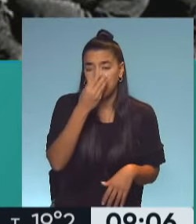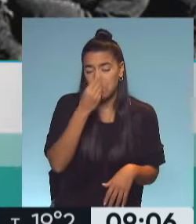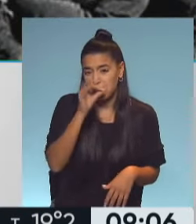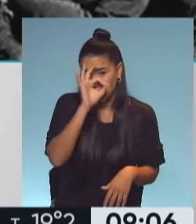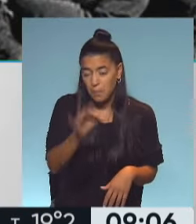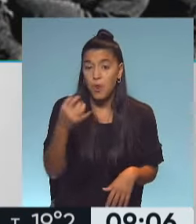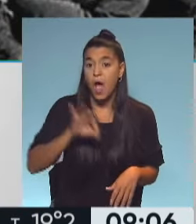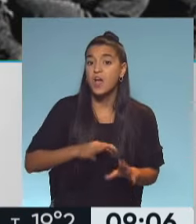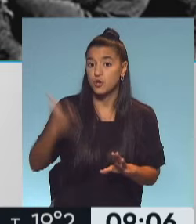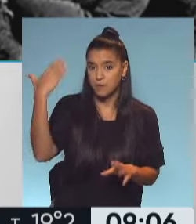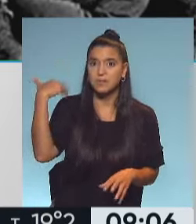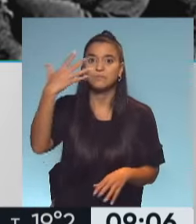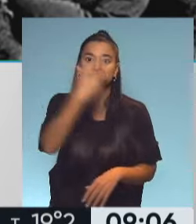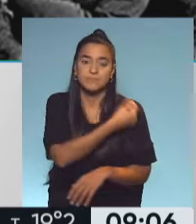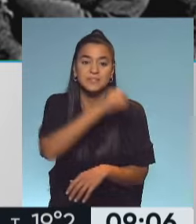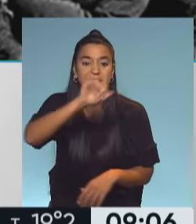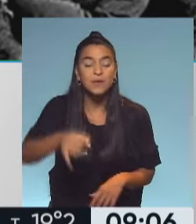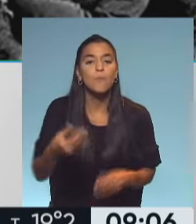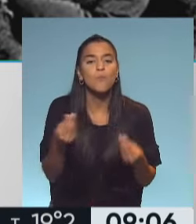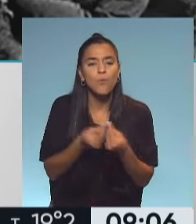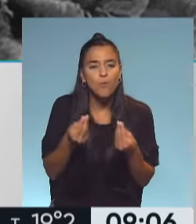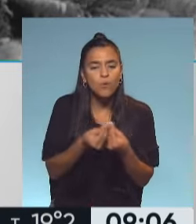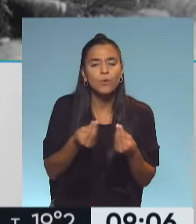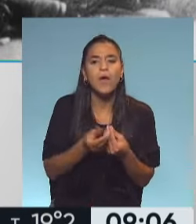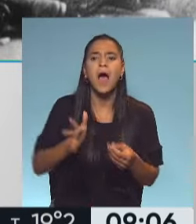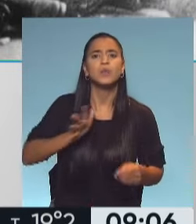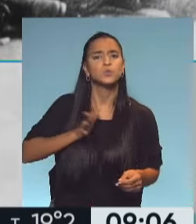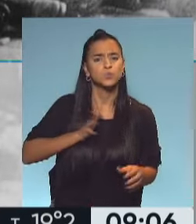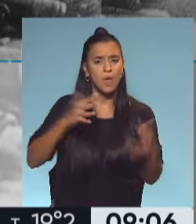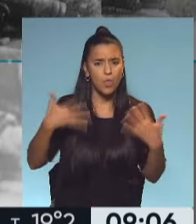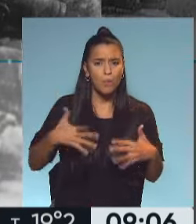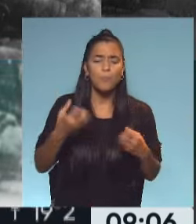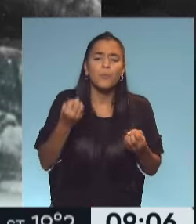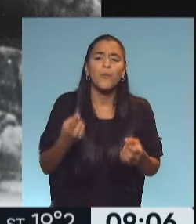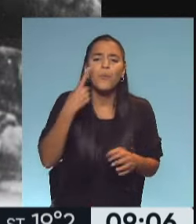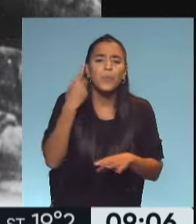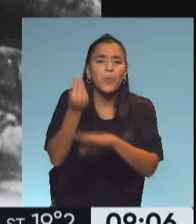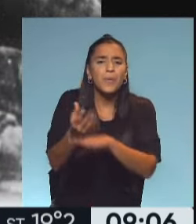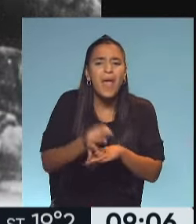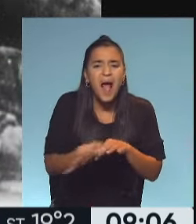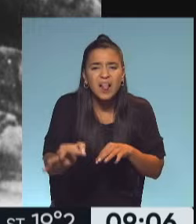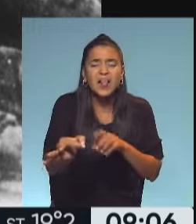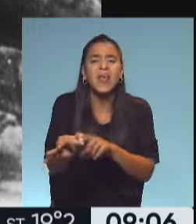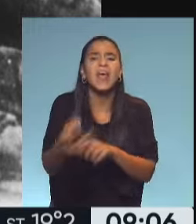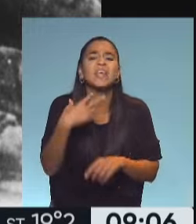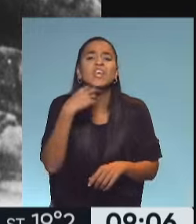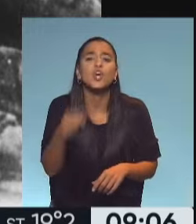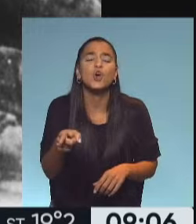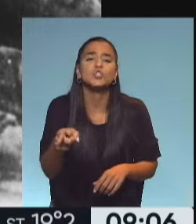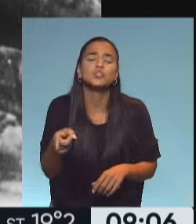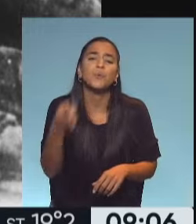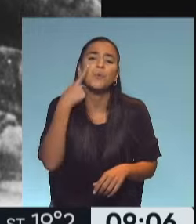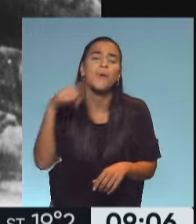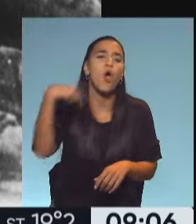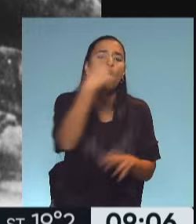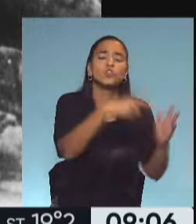el año pasado lo hicieron, más de uno estaban muy asustados, porque ellos viven ahí en esa aldea y sus hijos viven en